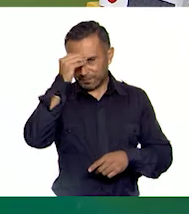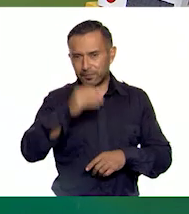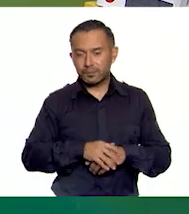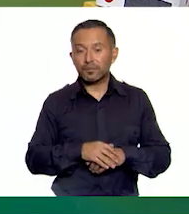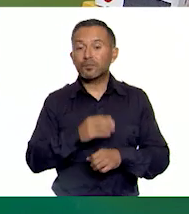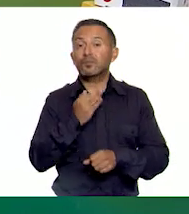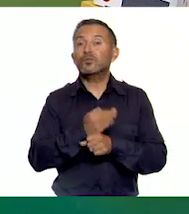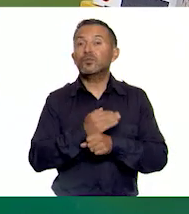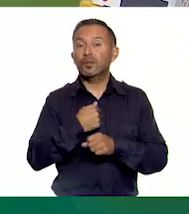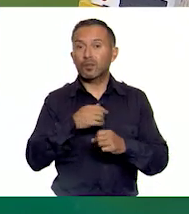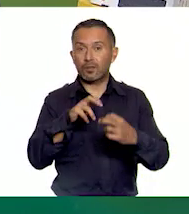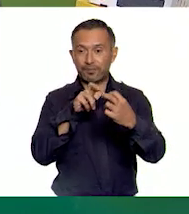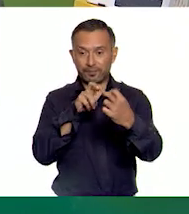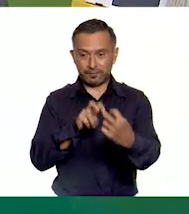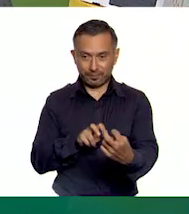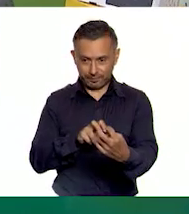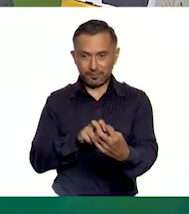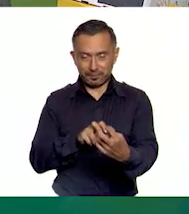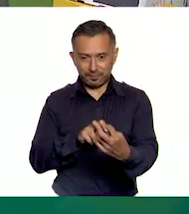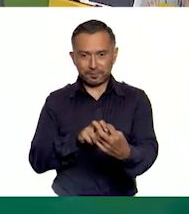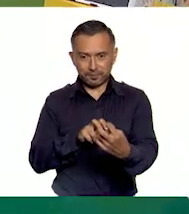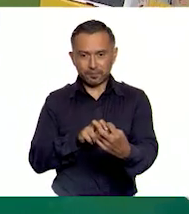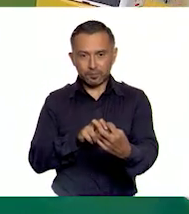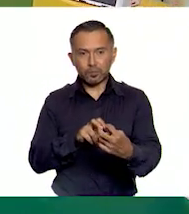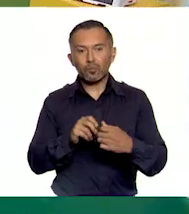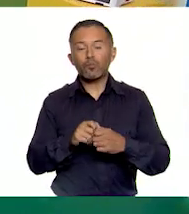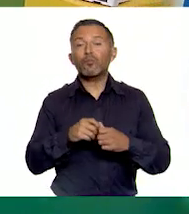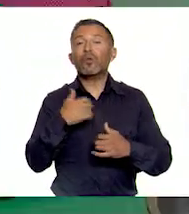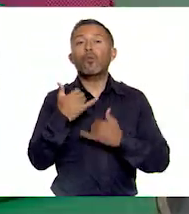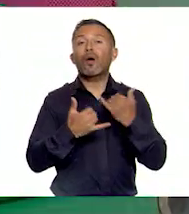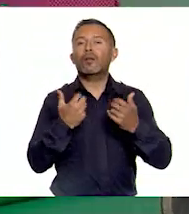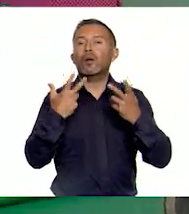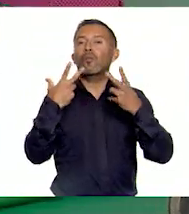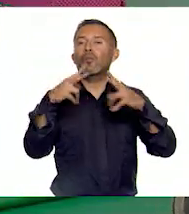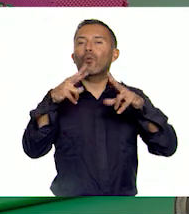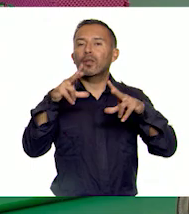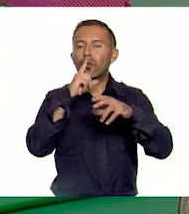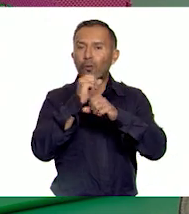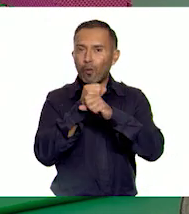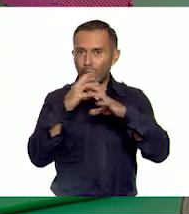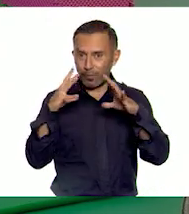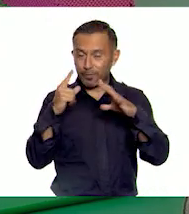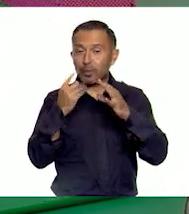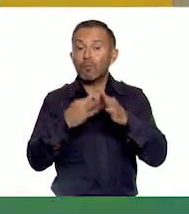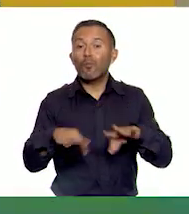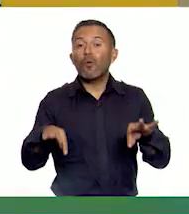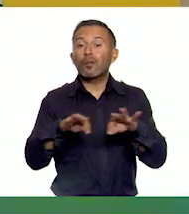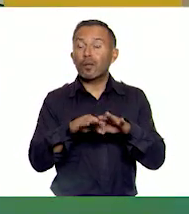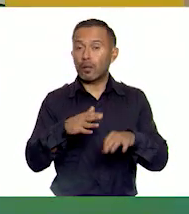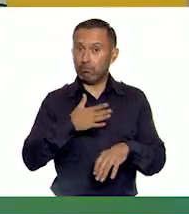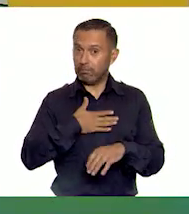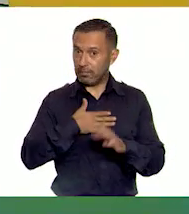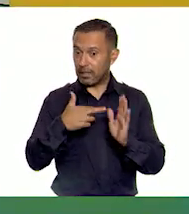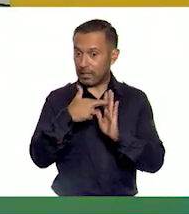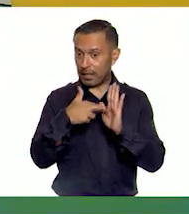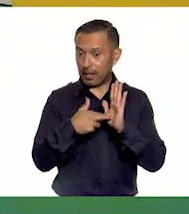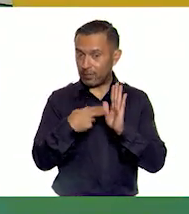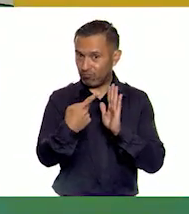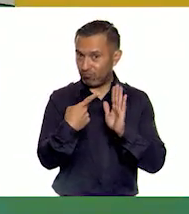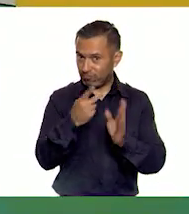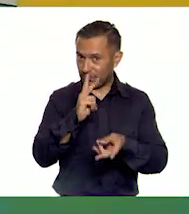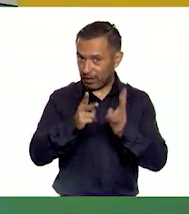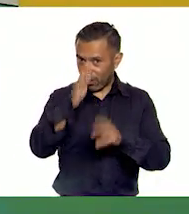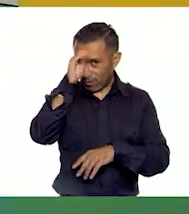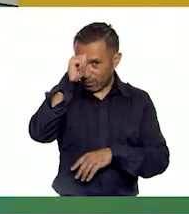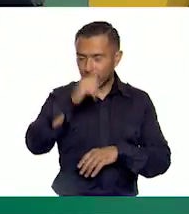frente a frente y vamos a jugar boliglobo. Pero aquí sería importante que nosotros definamos nuestras propias reglas. ¿Cómo se te ocurre